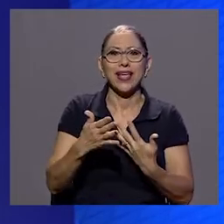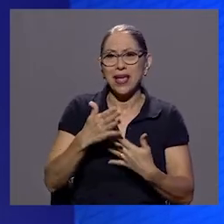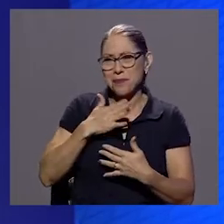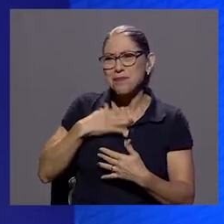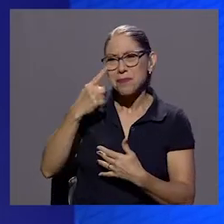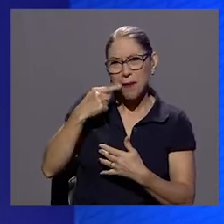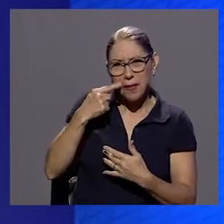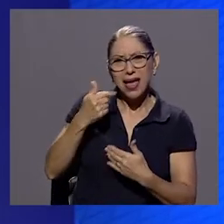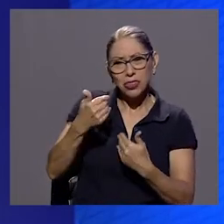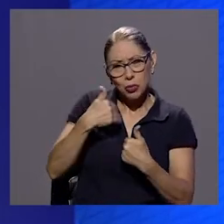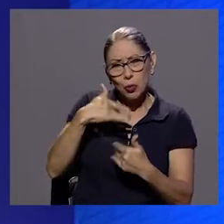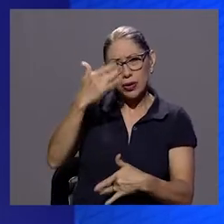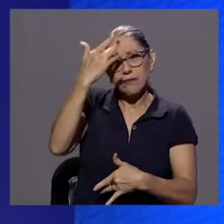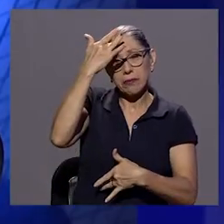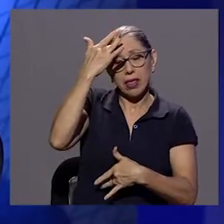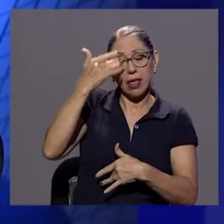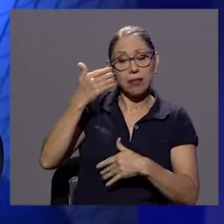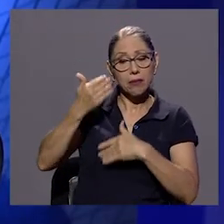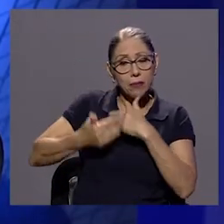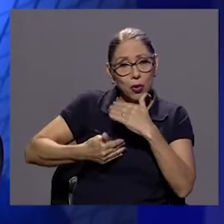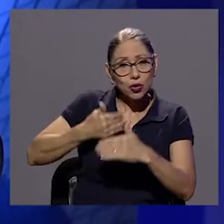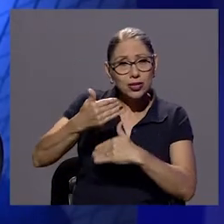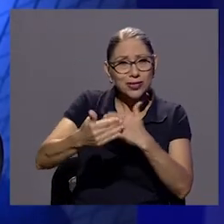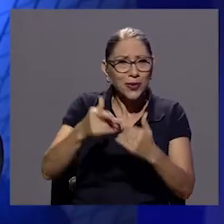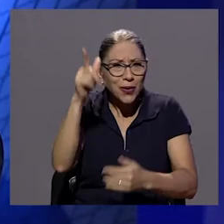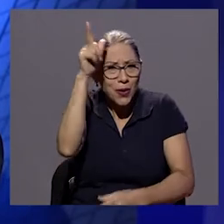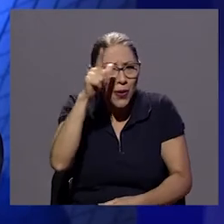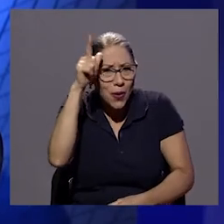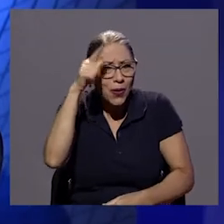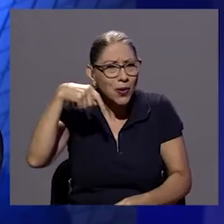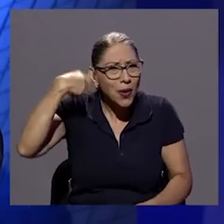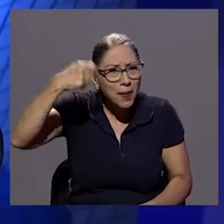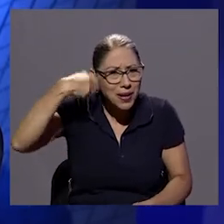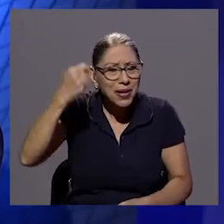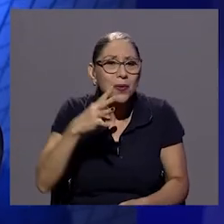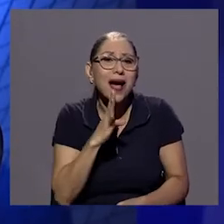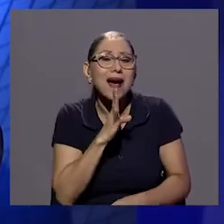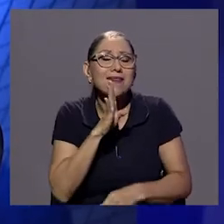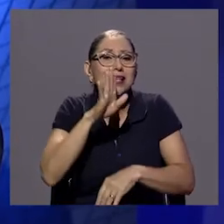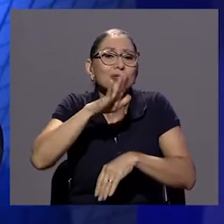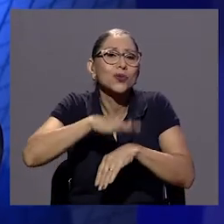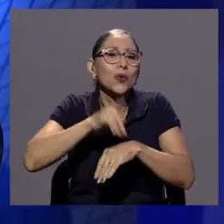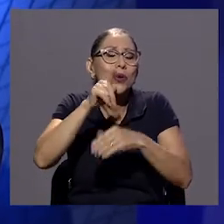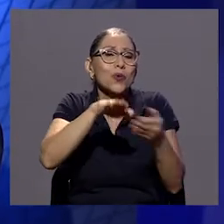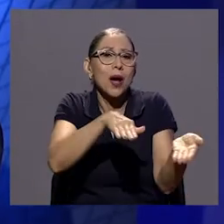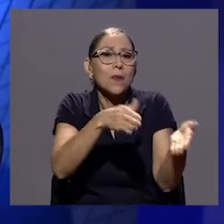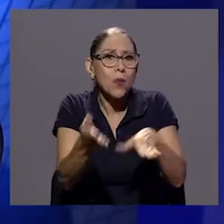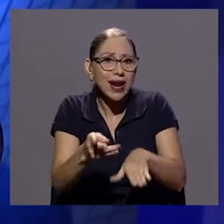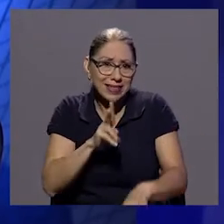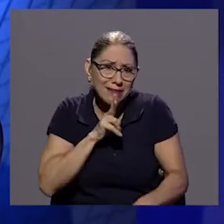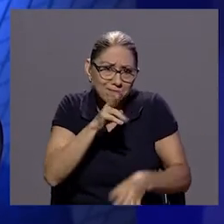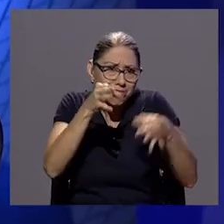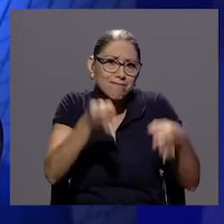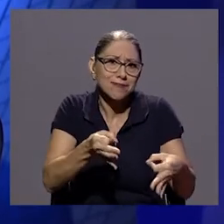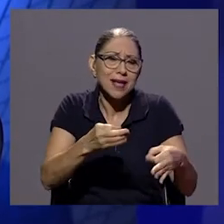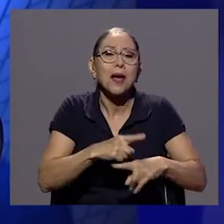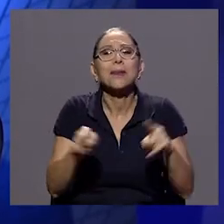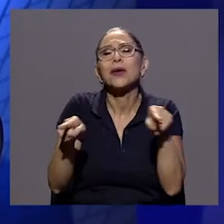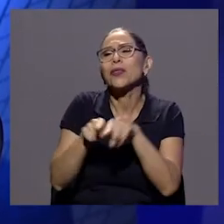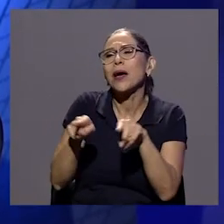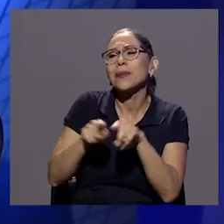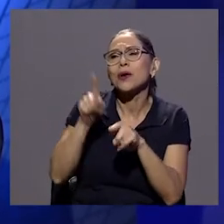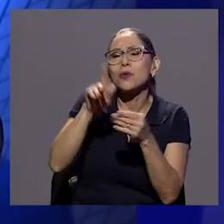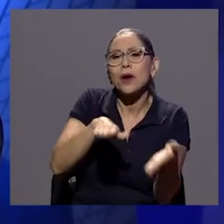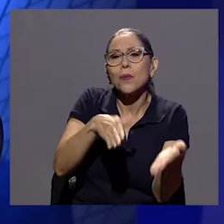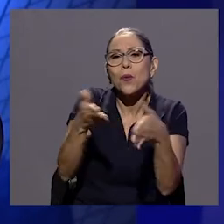proceso de enfermedad y que un poco obviamente la película también habla de una muerte pues literal pero también una muerte yo